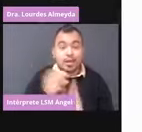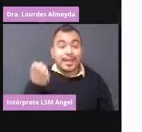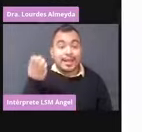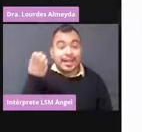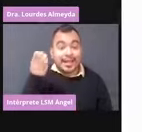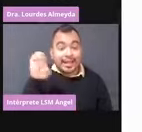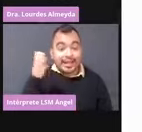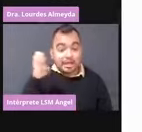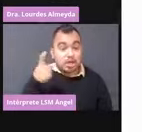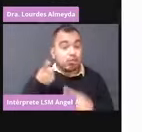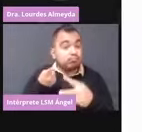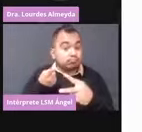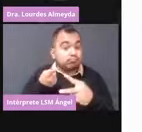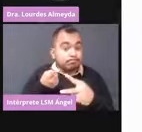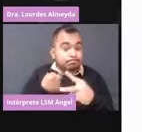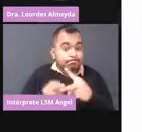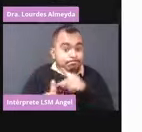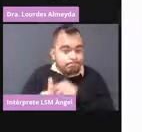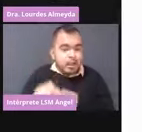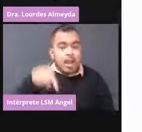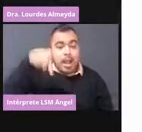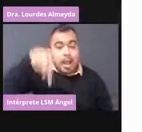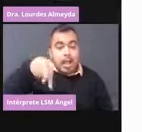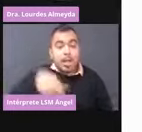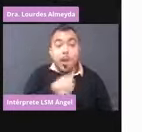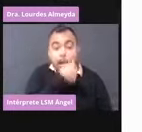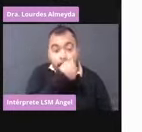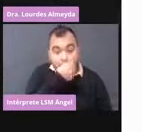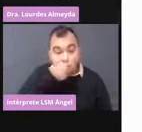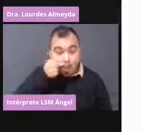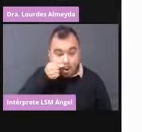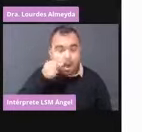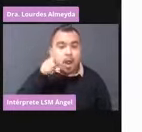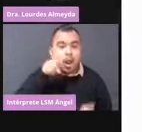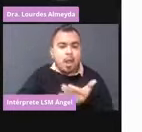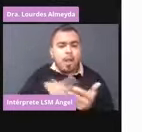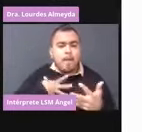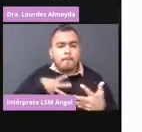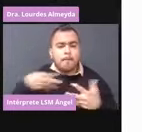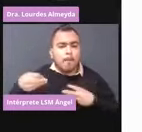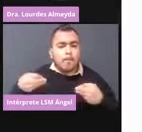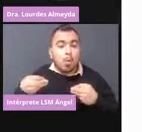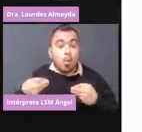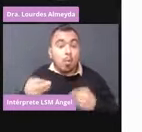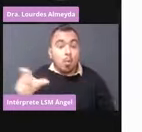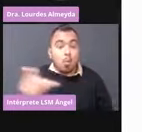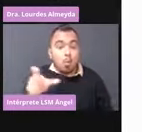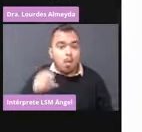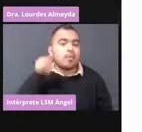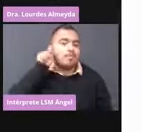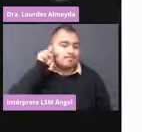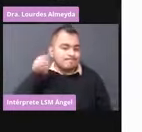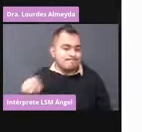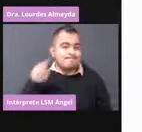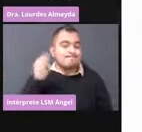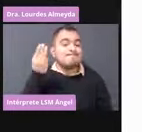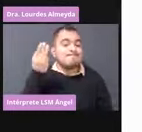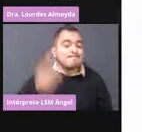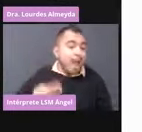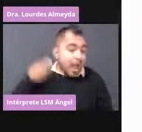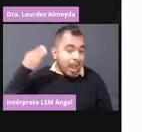enero. Aquí en Benito Juárez los primeros casos los tuvimos en marzo. Y bueno, así